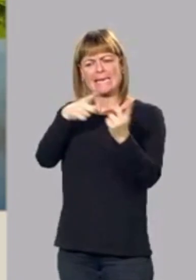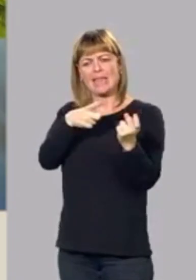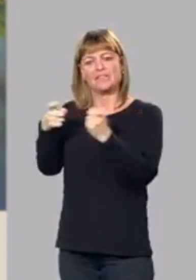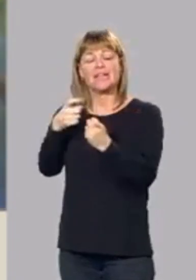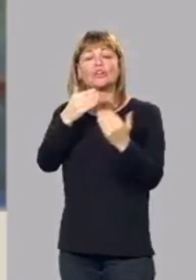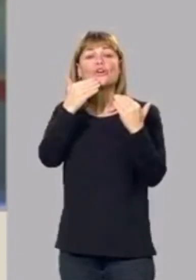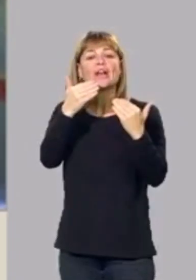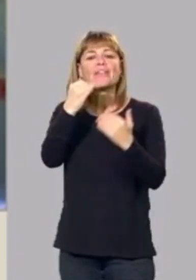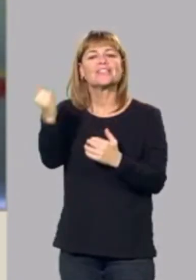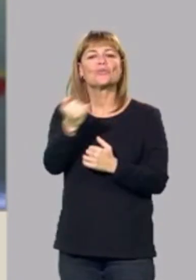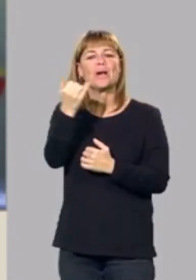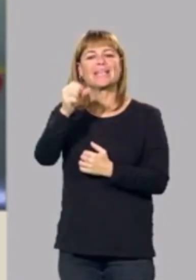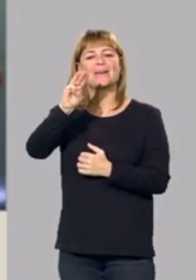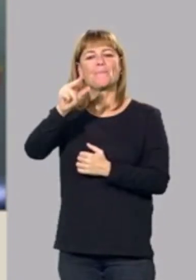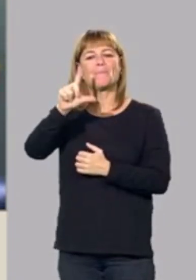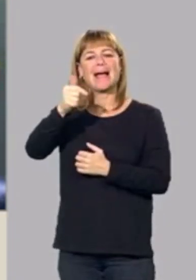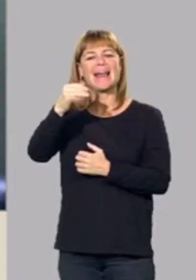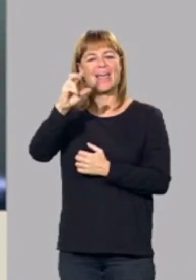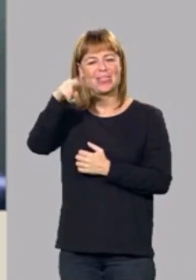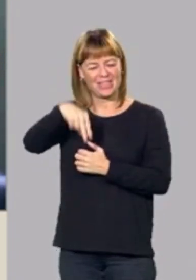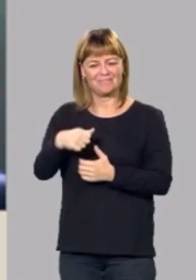Muchas gracias Joaquín Palacín por estar con nosotros. Muchas gracias.